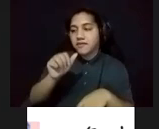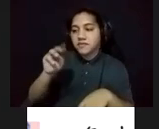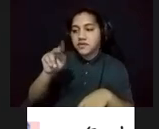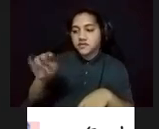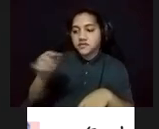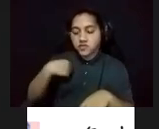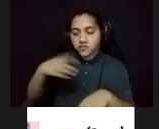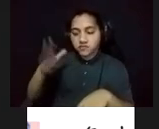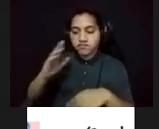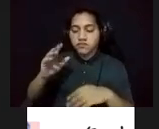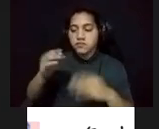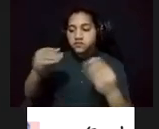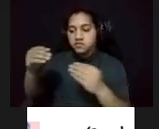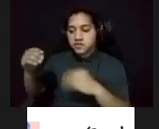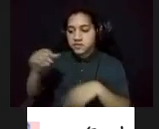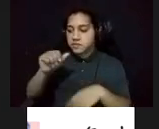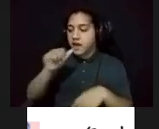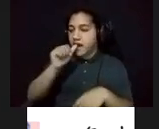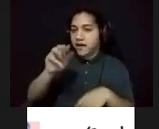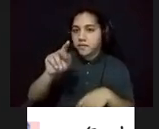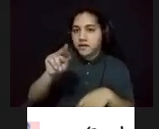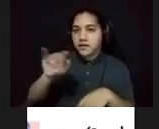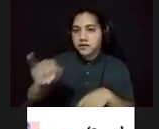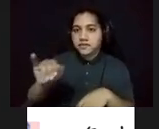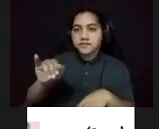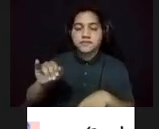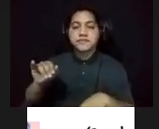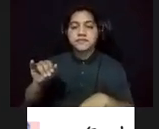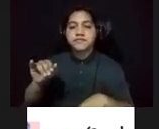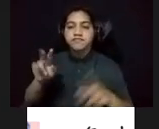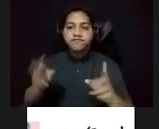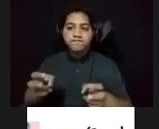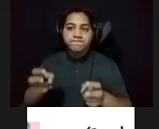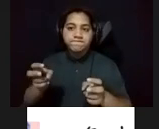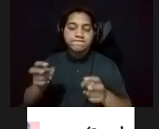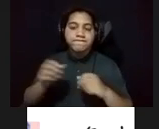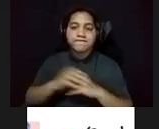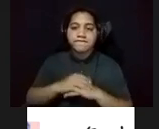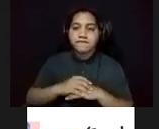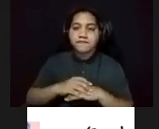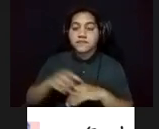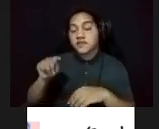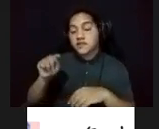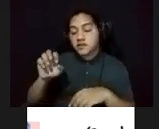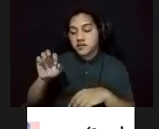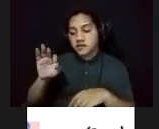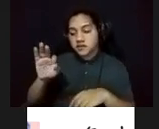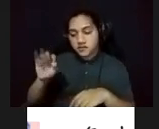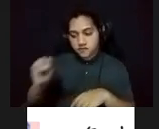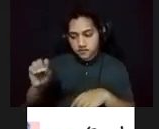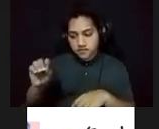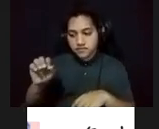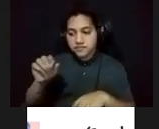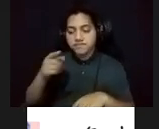maní. Cierro la cita. Es necesario apuntar que el tefo niño, junto a sus primos,